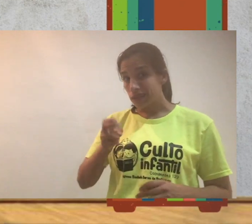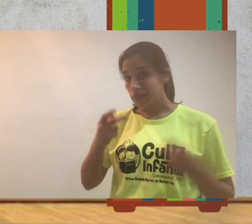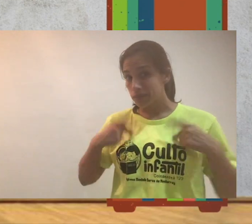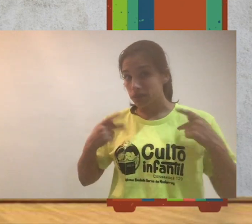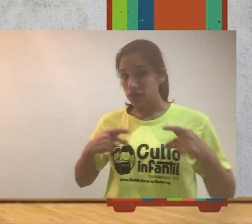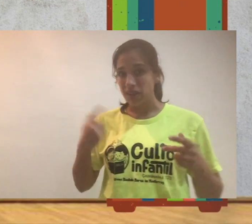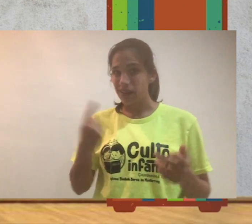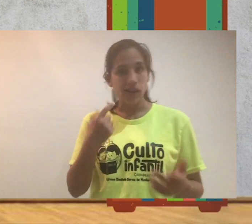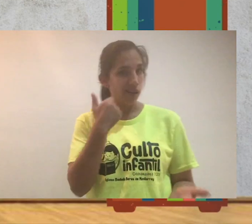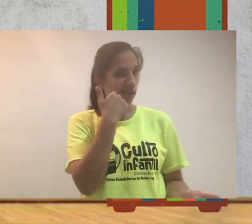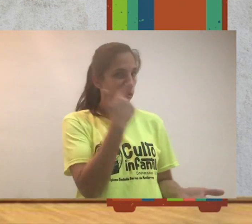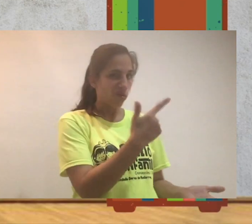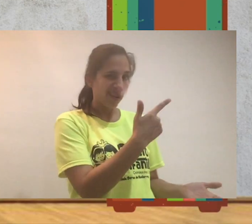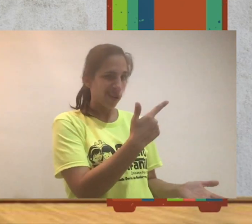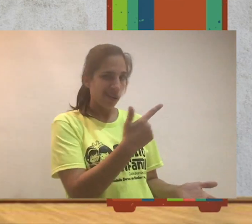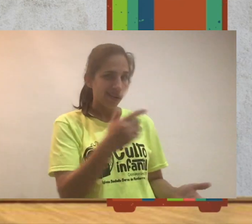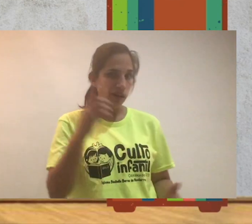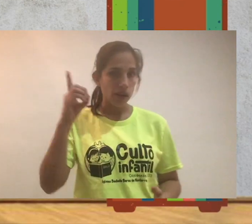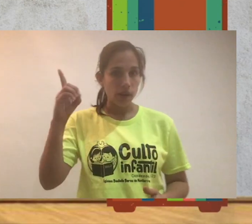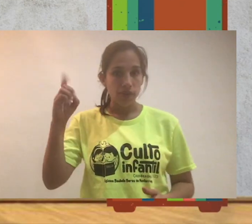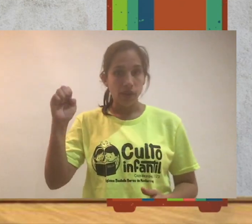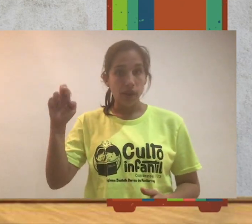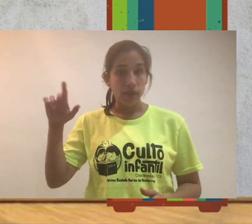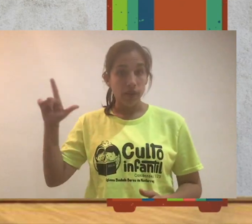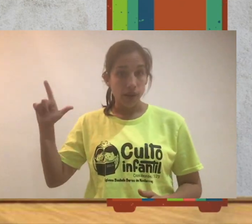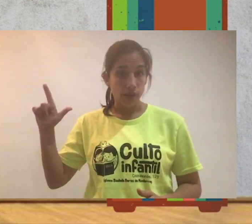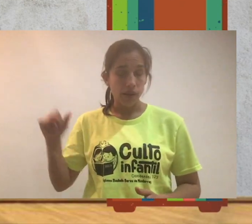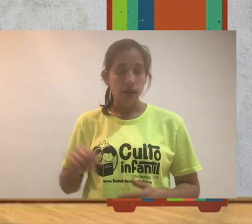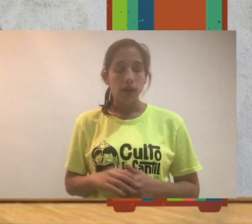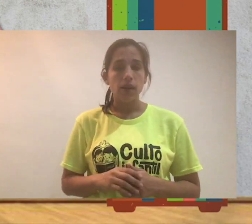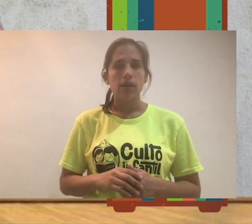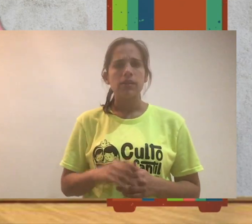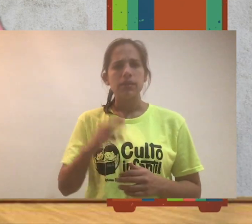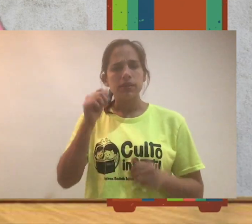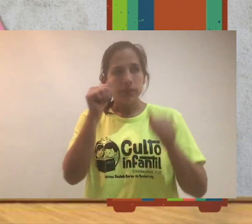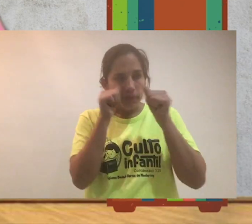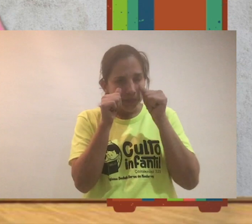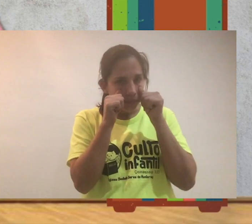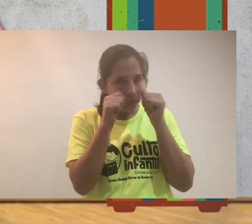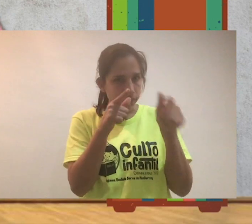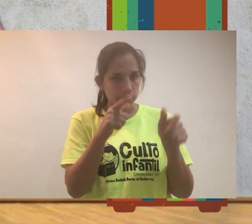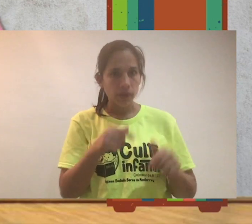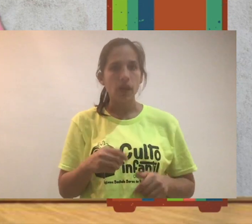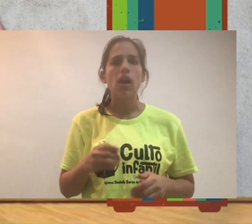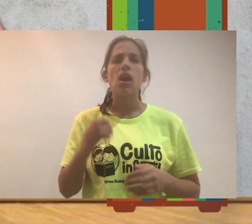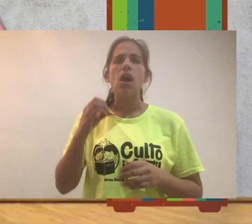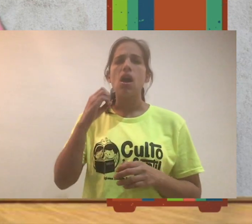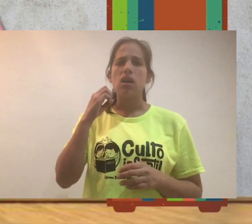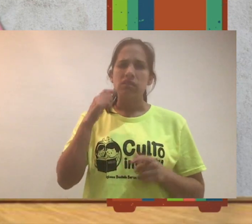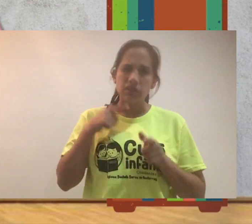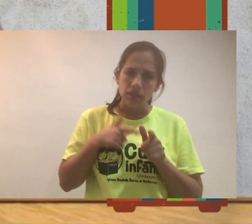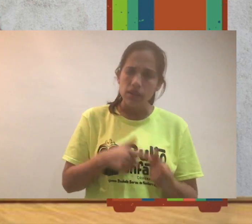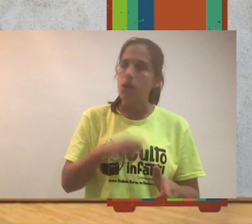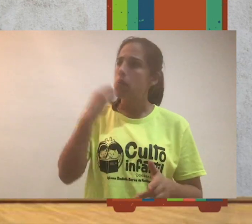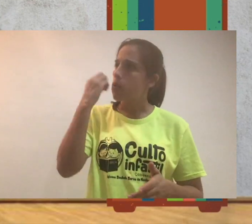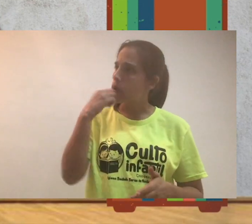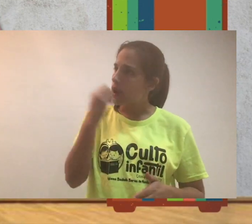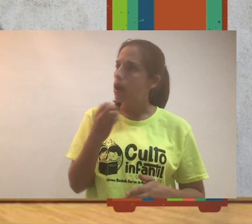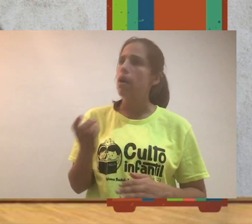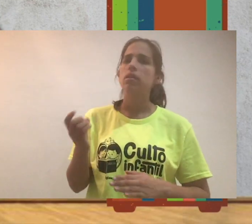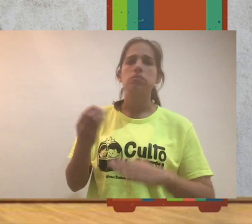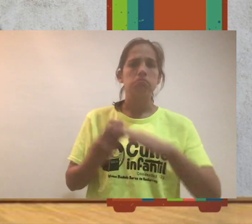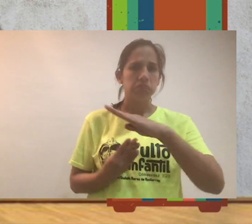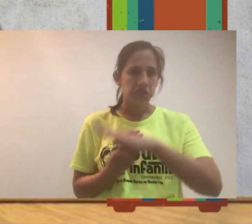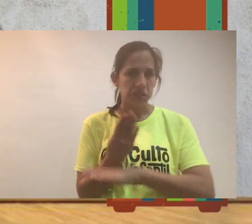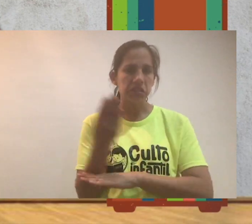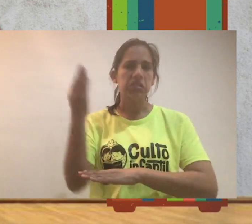estos gobernantes que no querían a Daniel, se dieron cuenta que Daniel siguió orando de día, de tarde y de